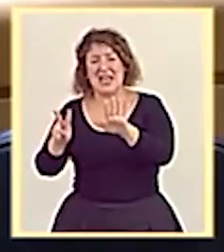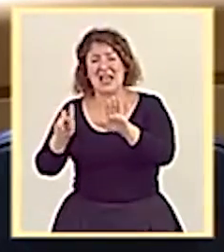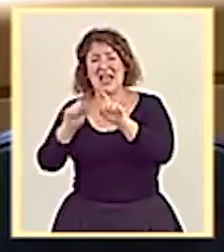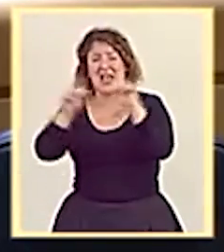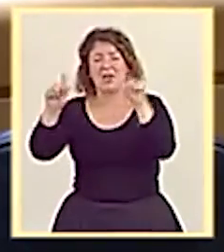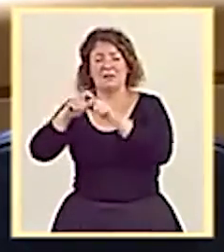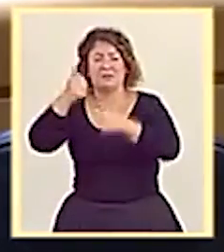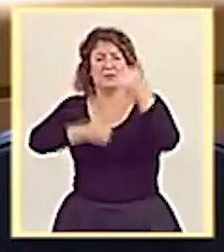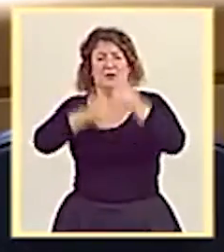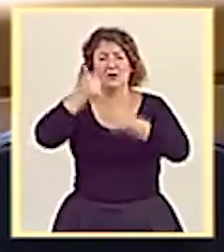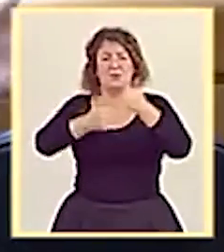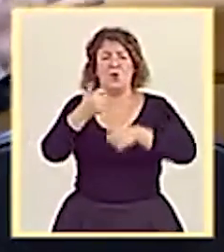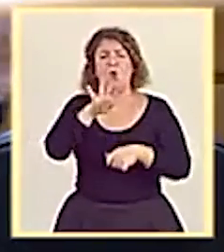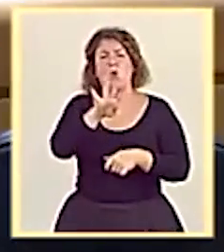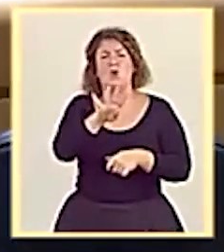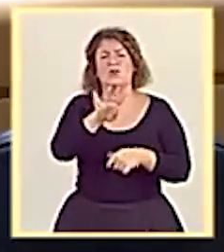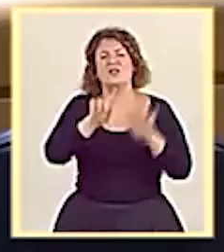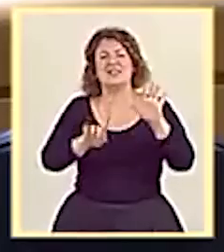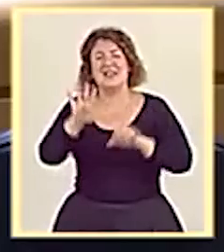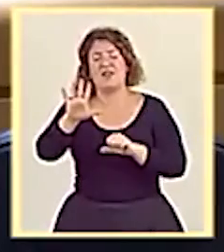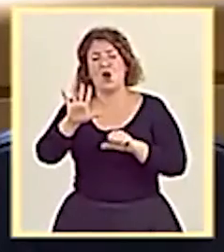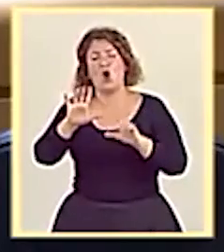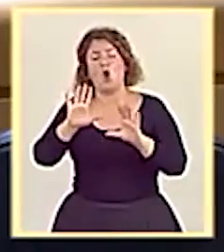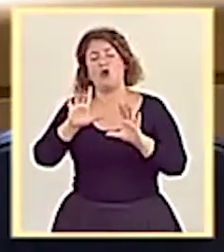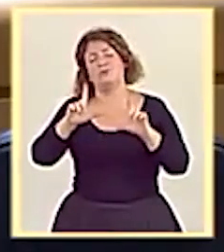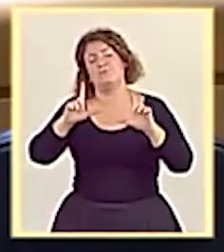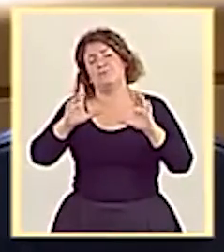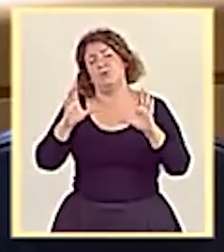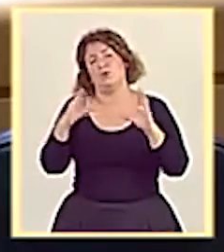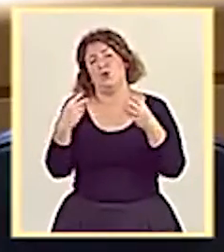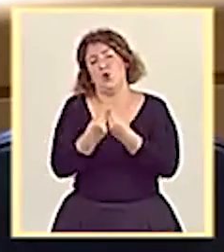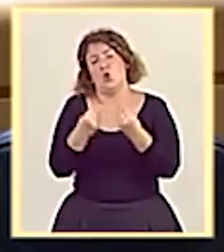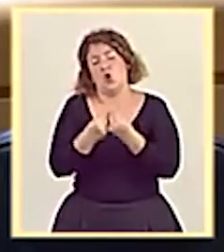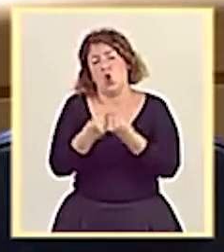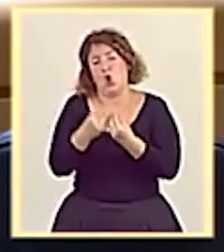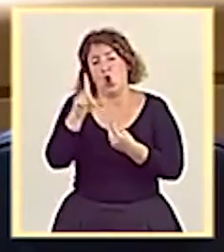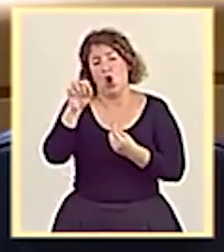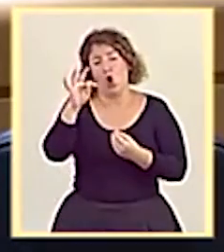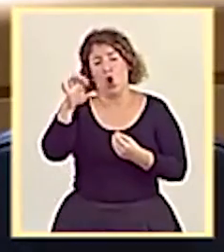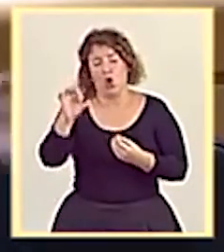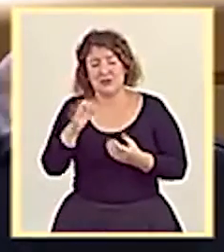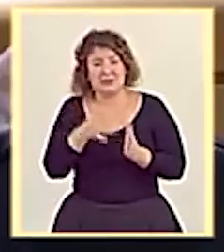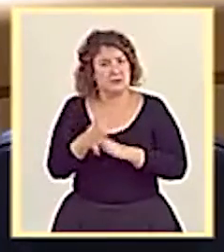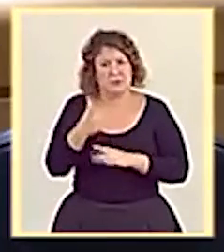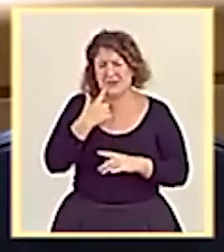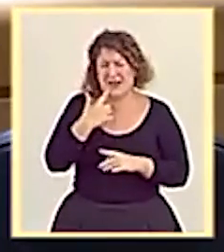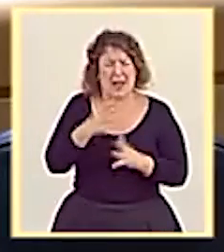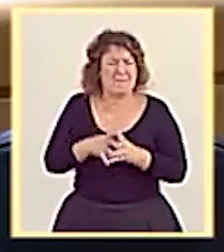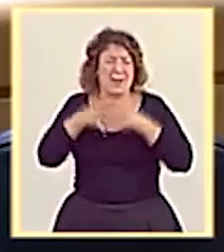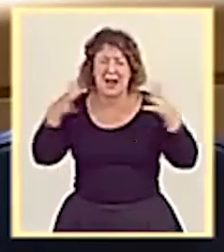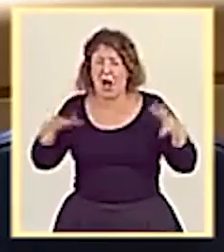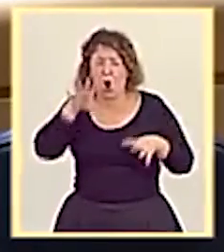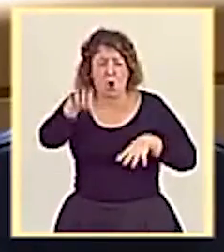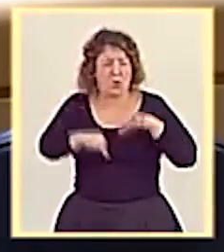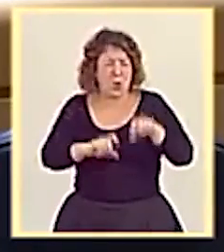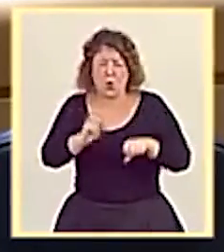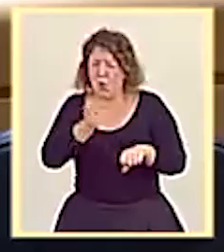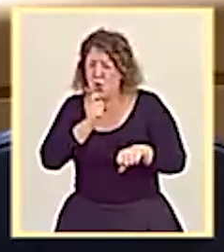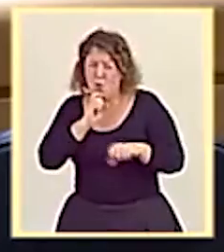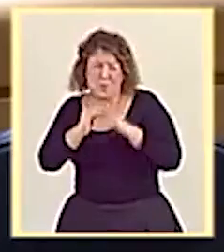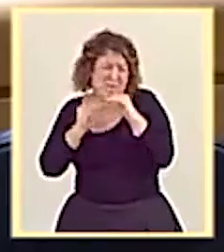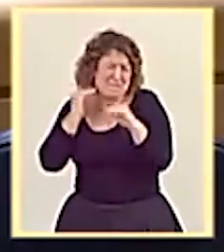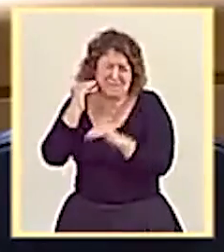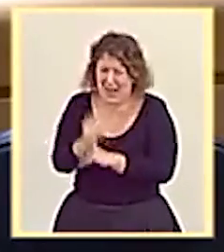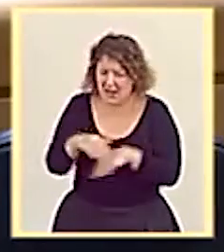475 lotes. Es el acuerdo marco más importante que se ha realizado en materia de compra sanitaria, de una complejidad muy alta.